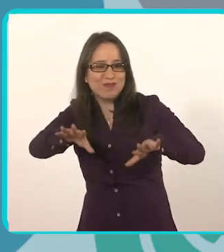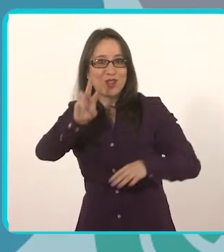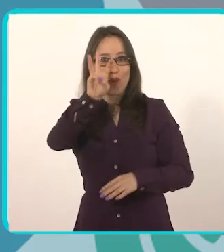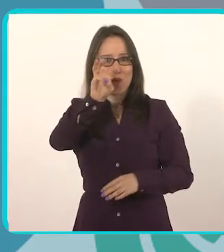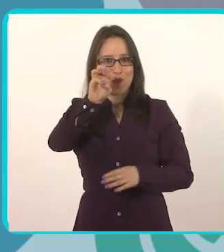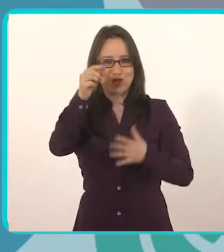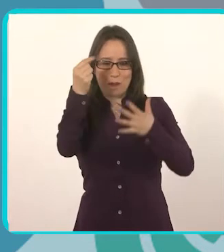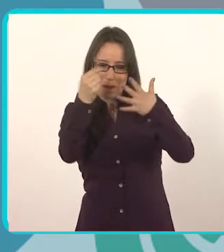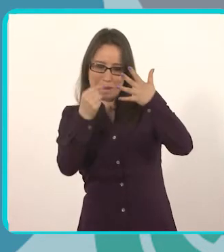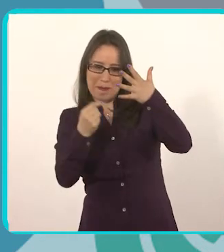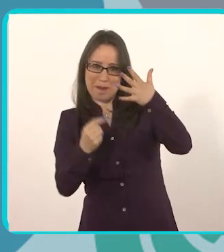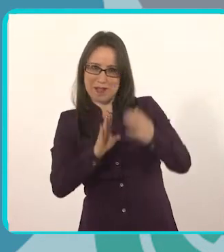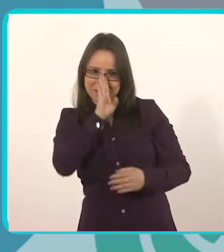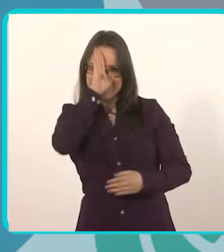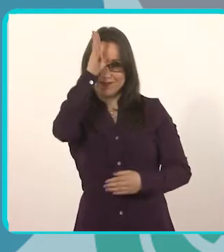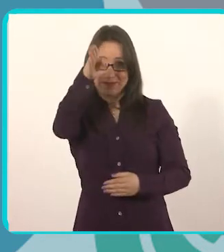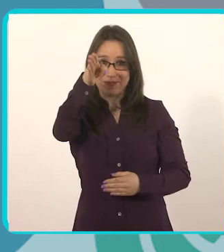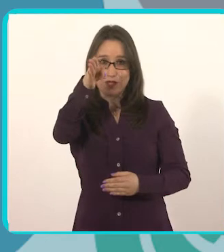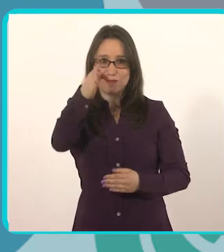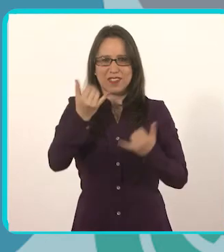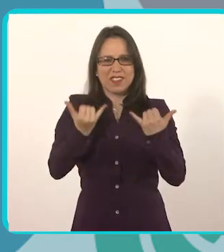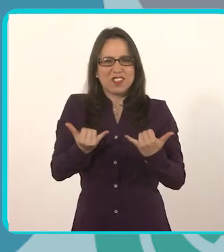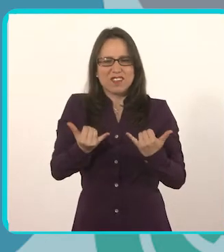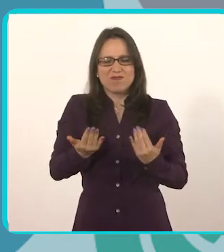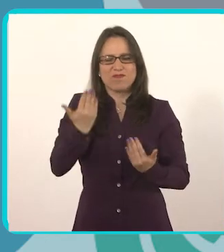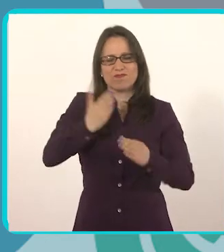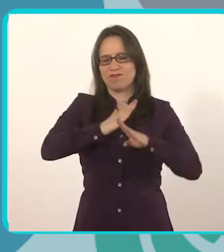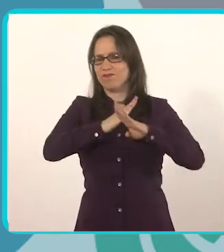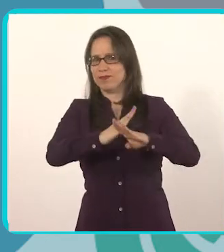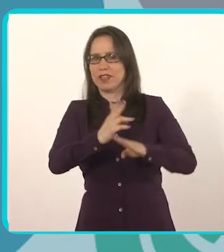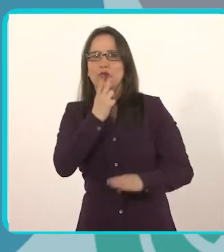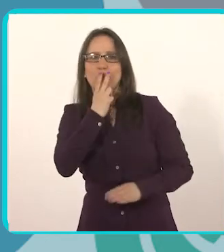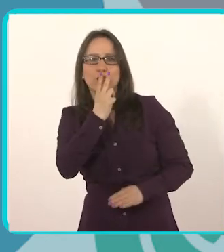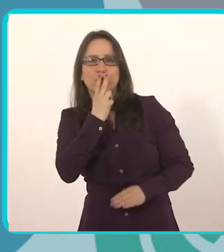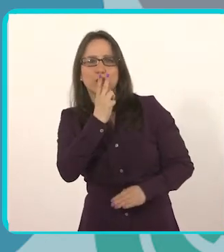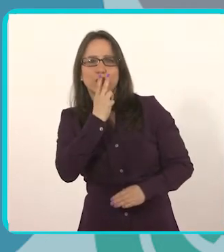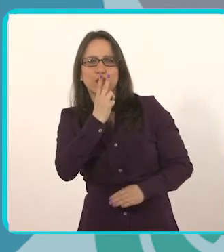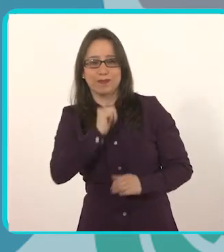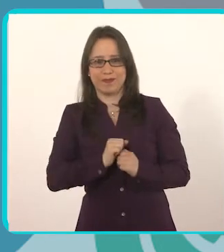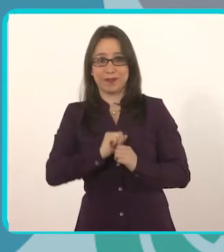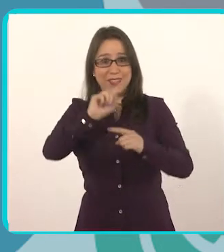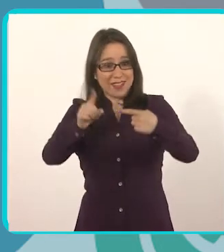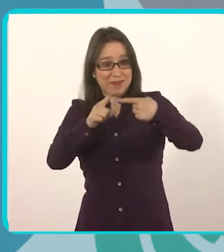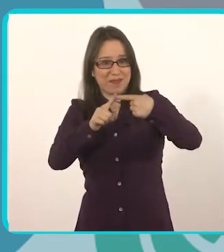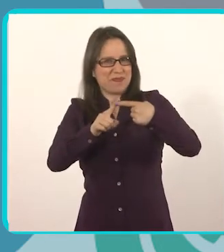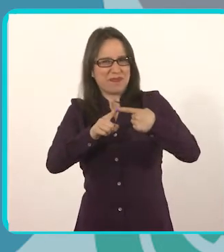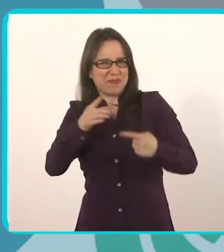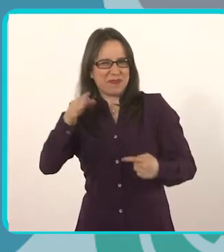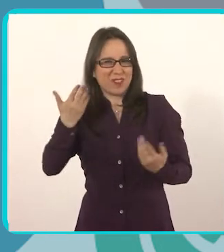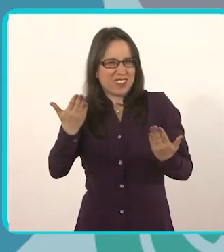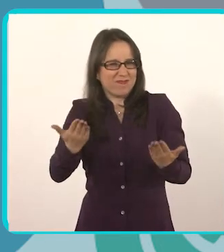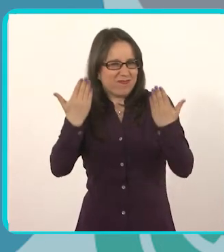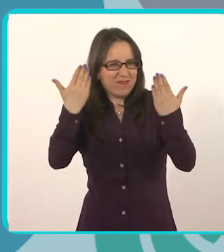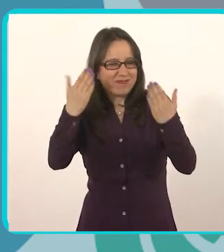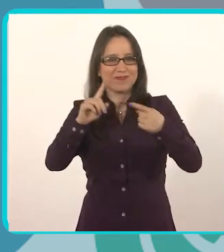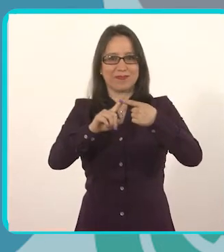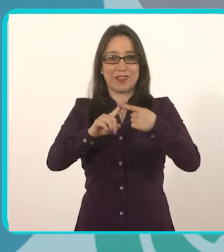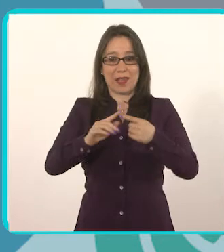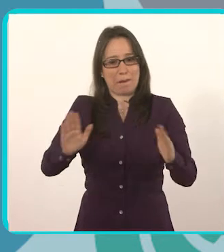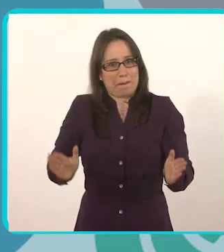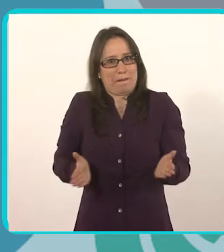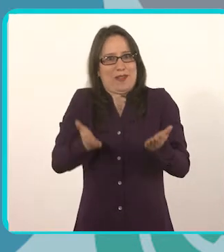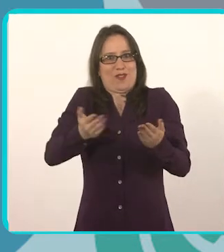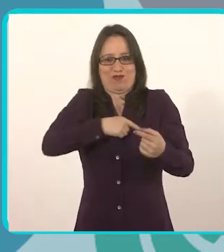con nuestra estrategia de los ocho hábitos saludables. Y en esta ocasión estamos hablando sobre los beneficios de evitar el consumo de